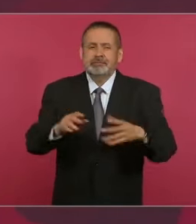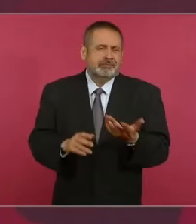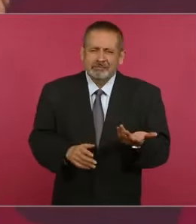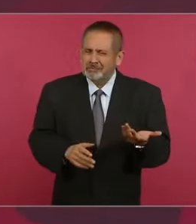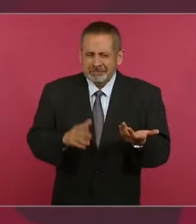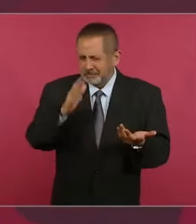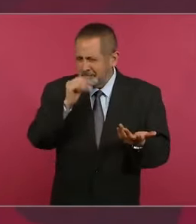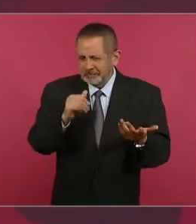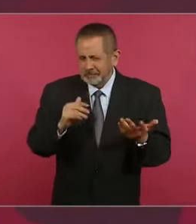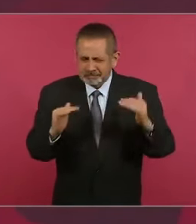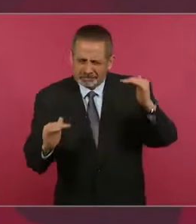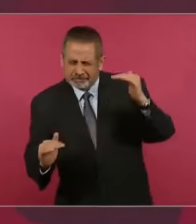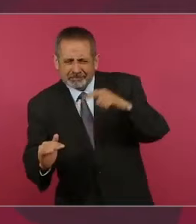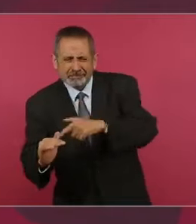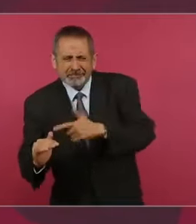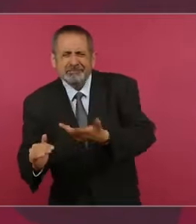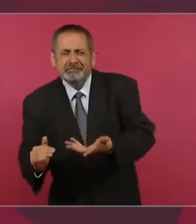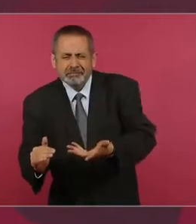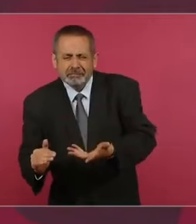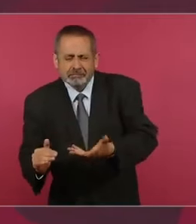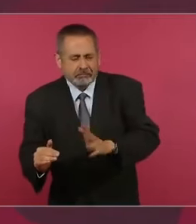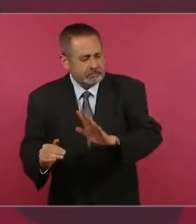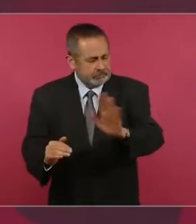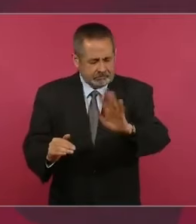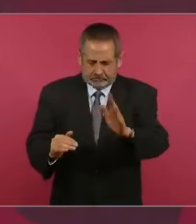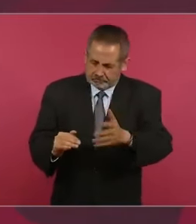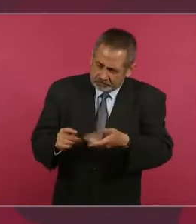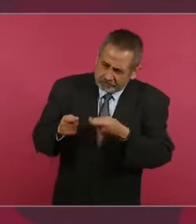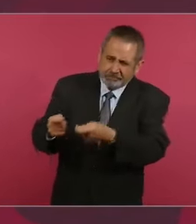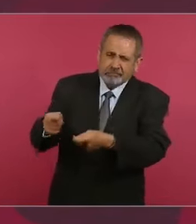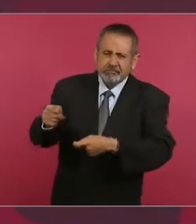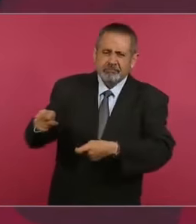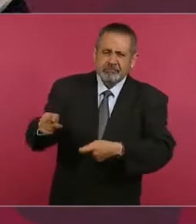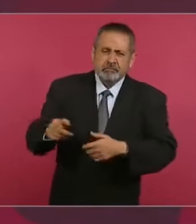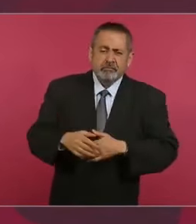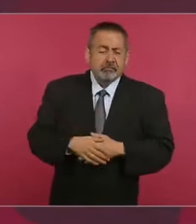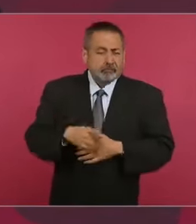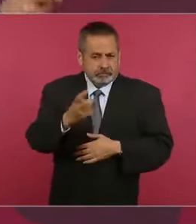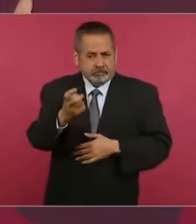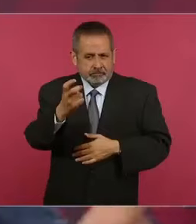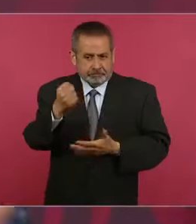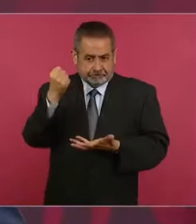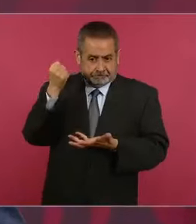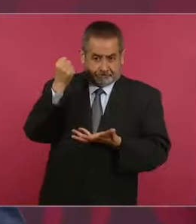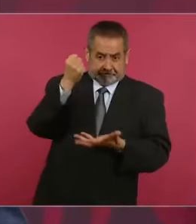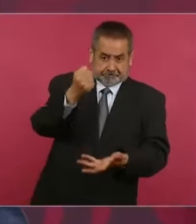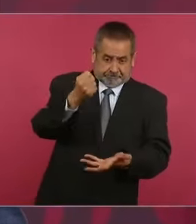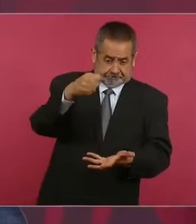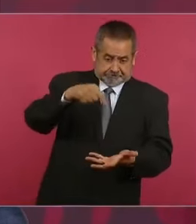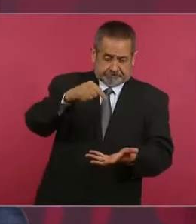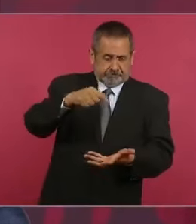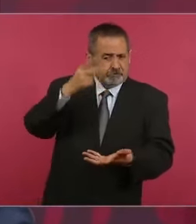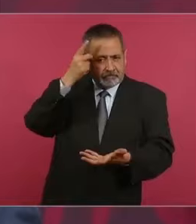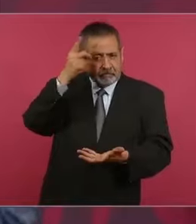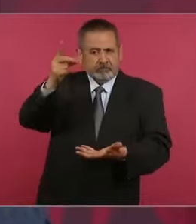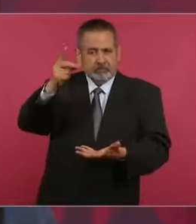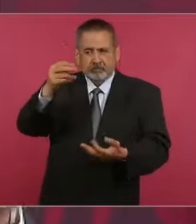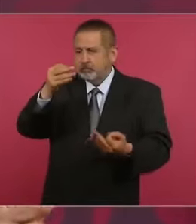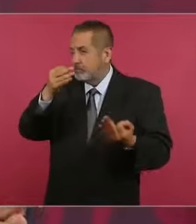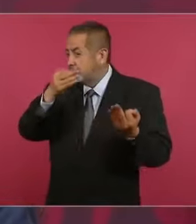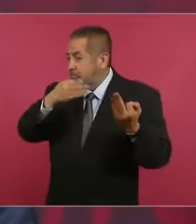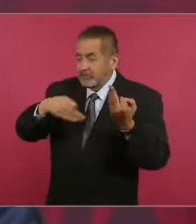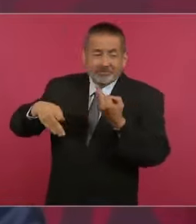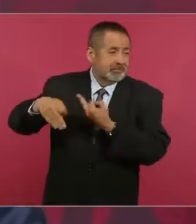Entonces, ¿cómo es posible que ese presupuesto, que es de todos, de